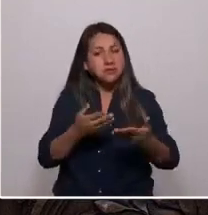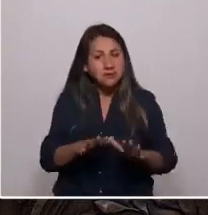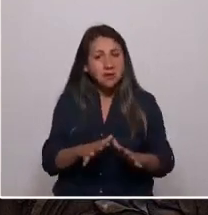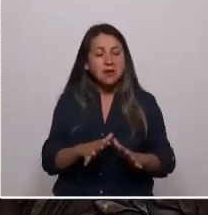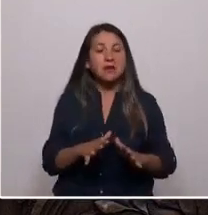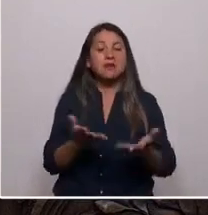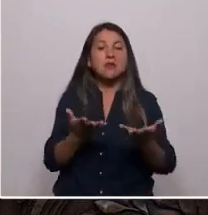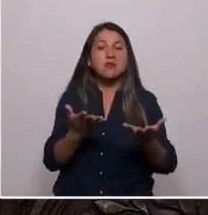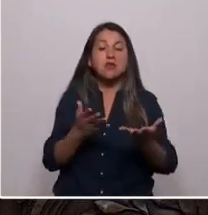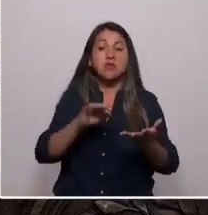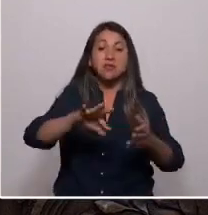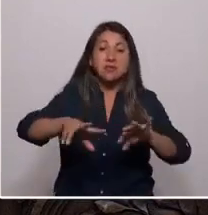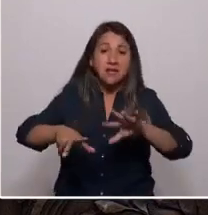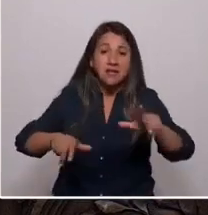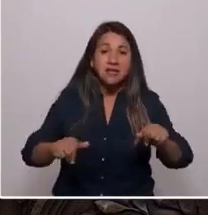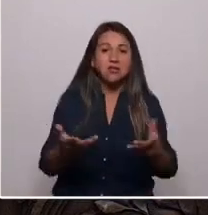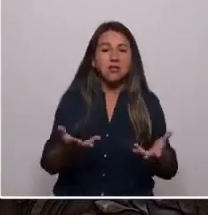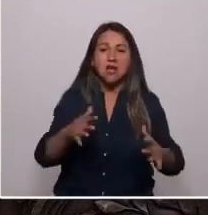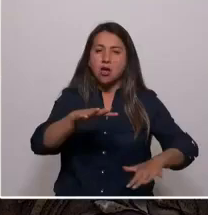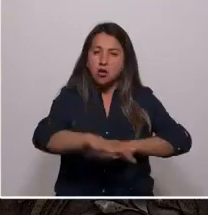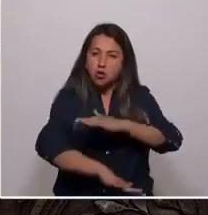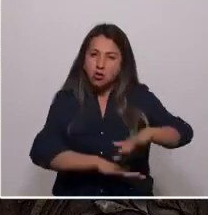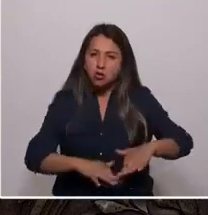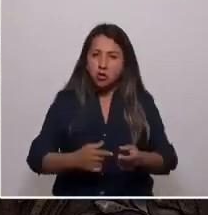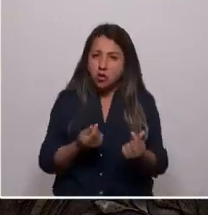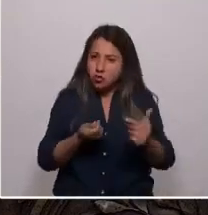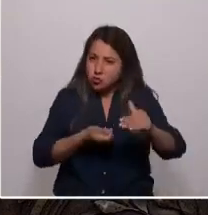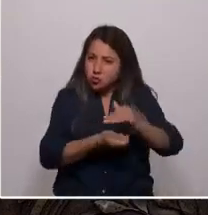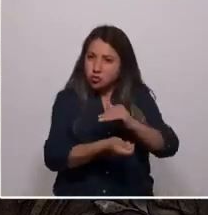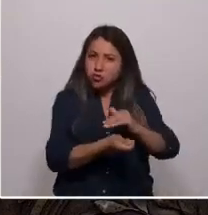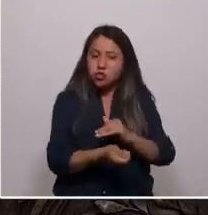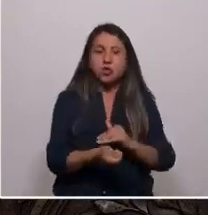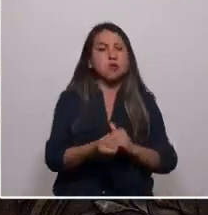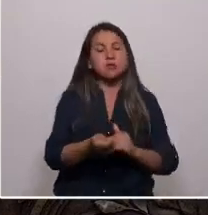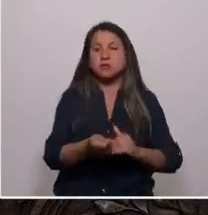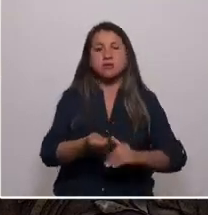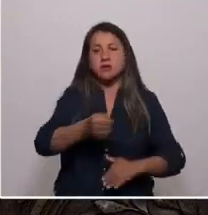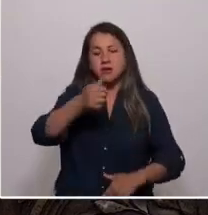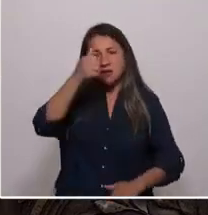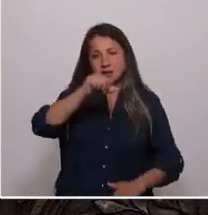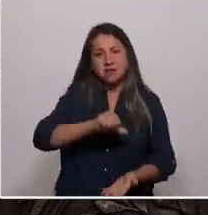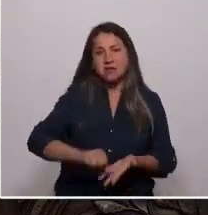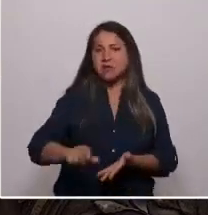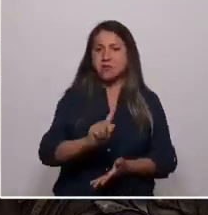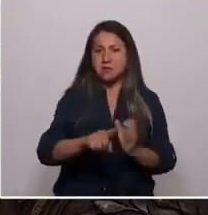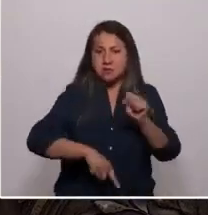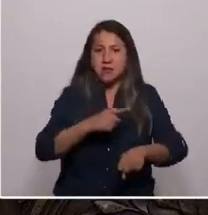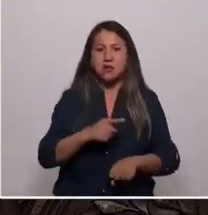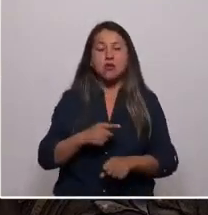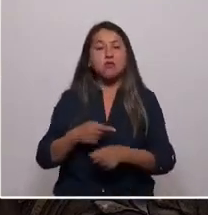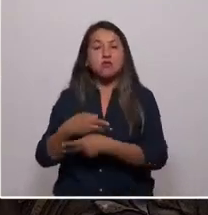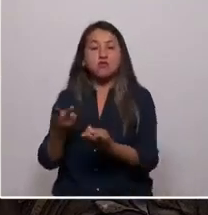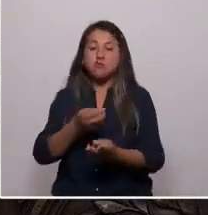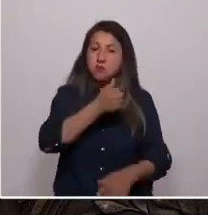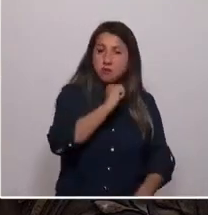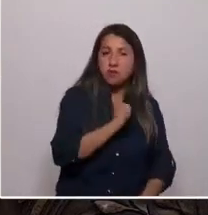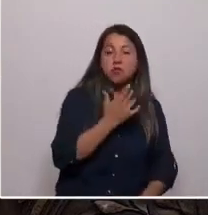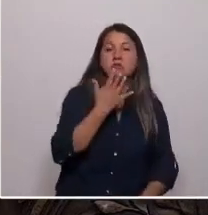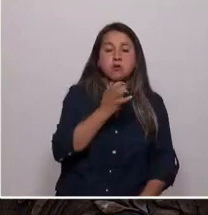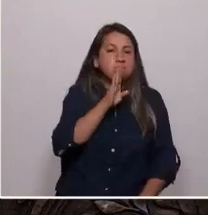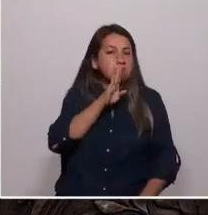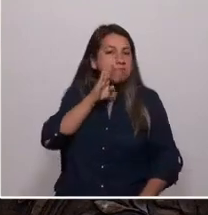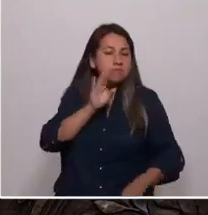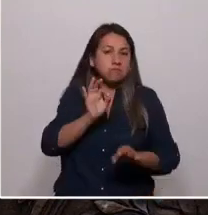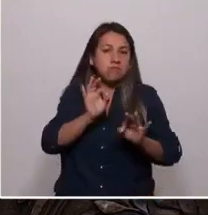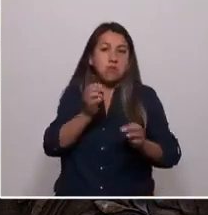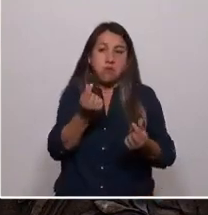como delitos irrevocables la corrupción en todas sus formas, tanto en el ámbito público como privado, porque la probidad es un valor fundamental